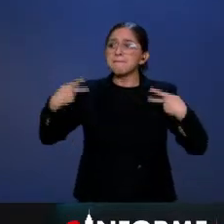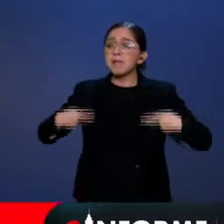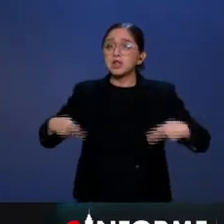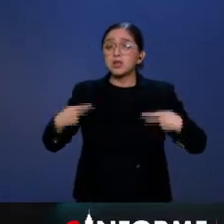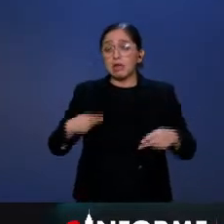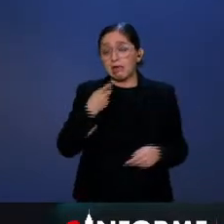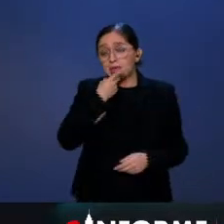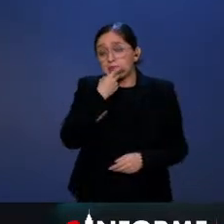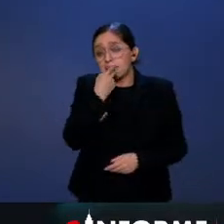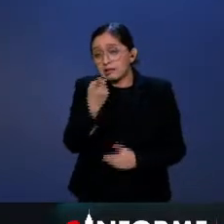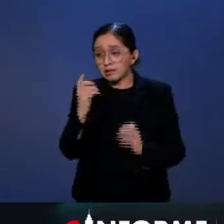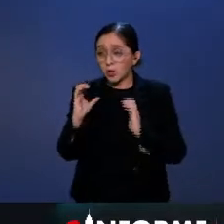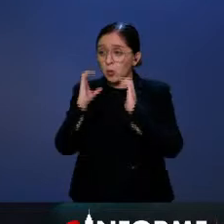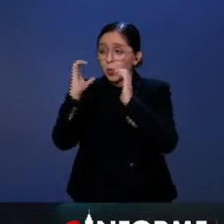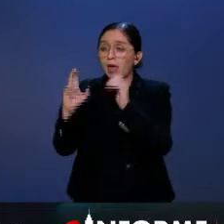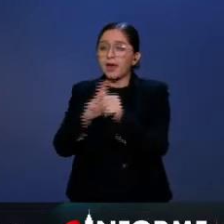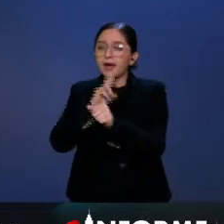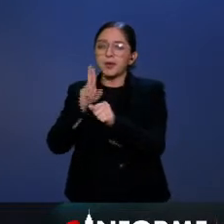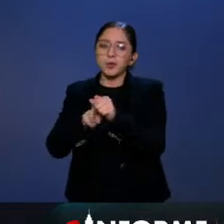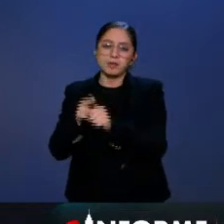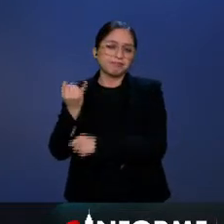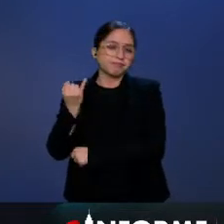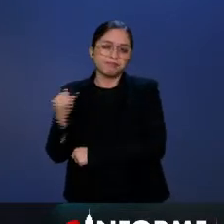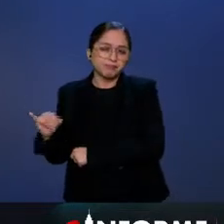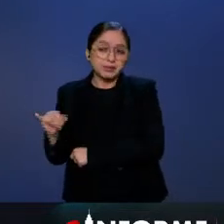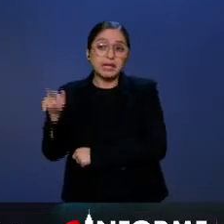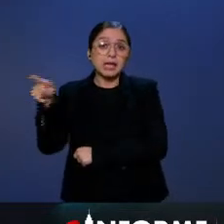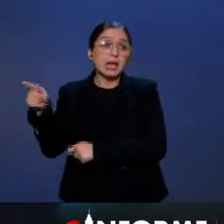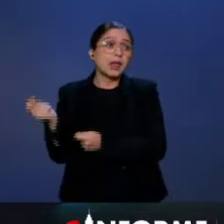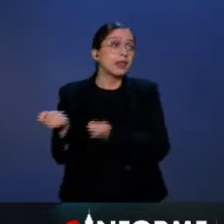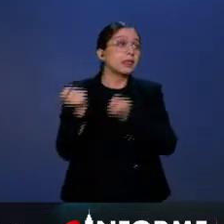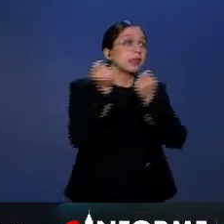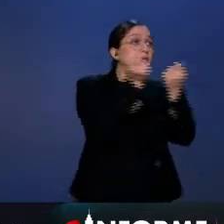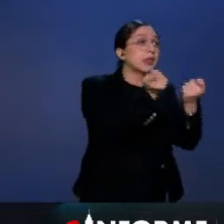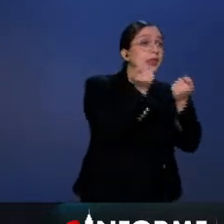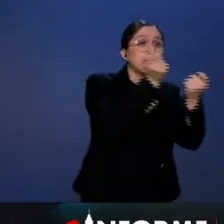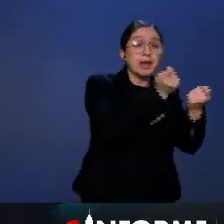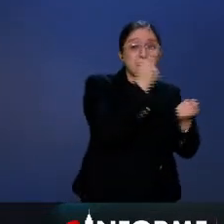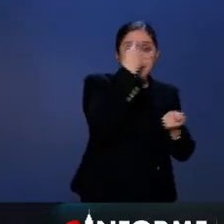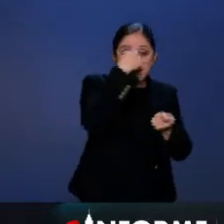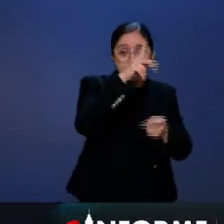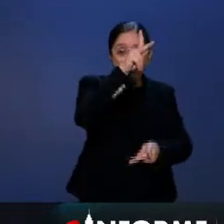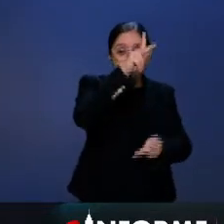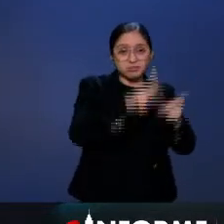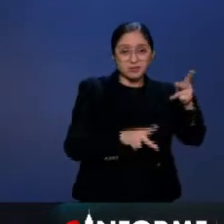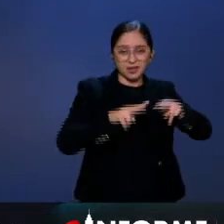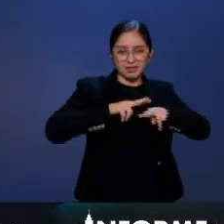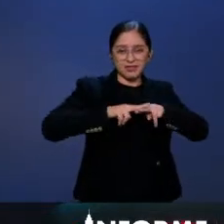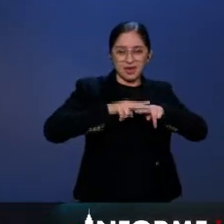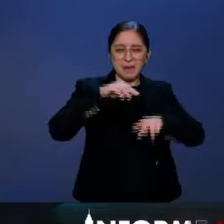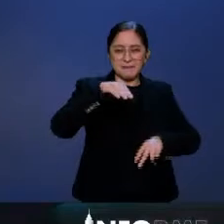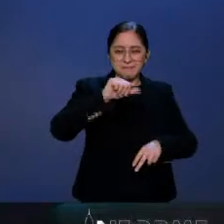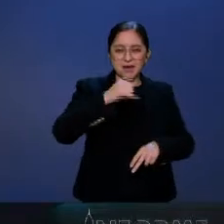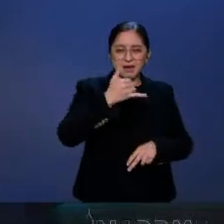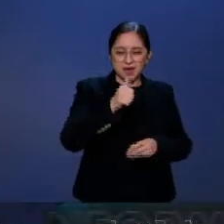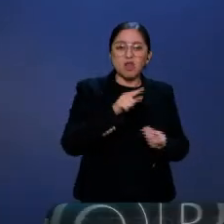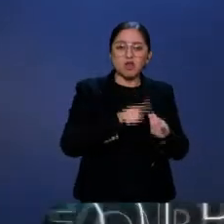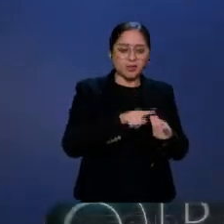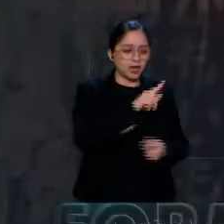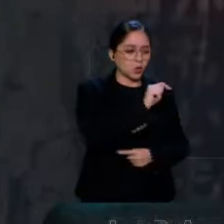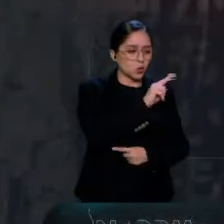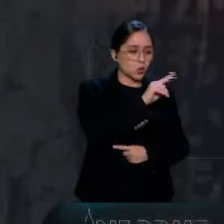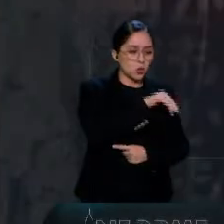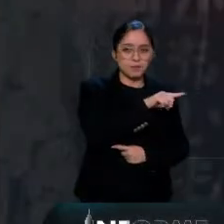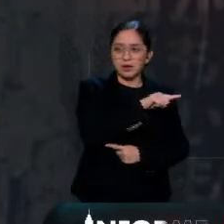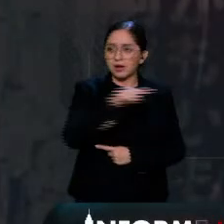detener las obras de construcción del tramo 5 sur del Tren Maya que, le recuerdo, va de Tulum a Playa del Carmen. A través de su cuenta de